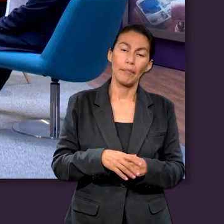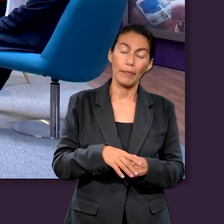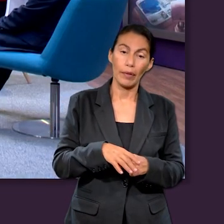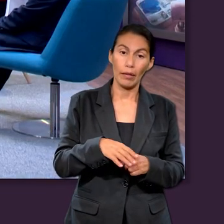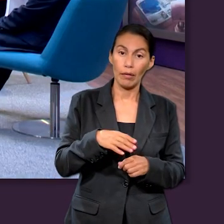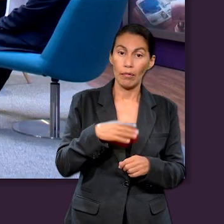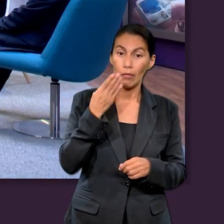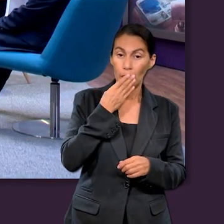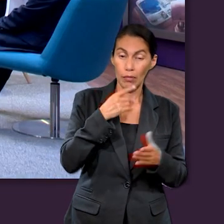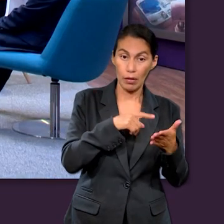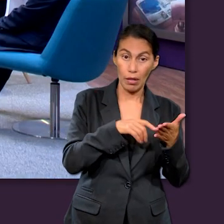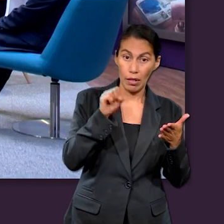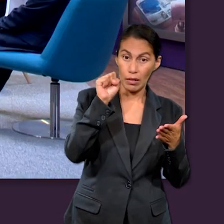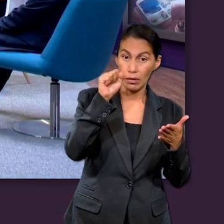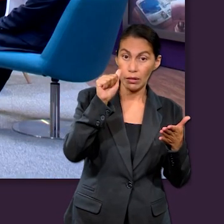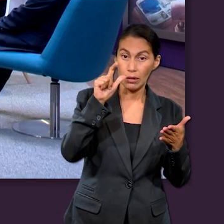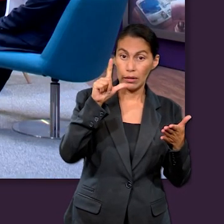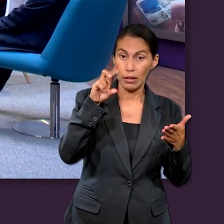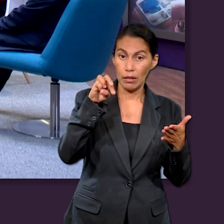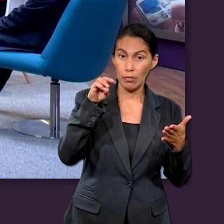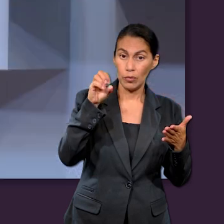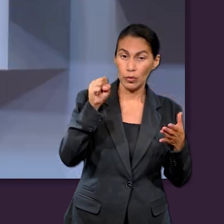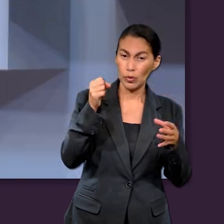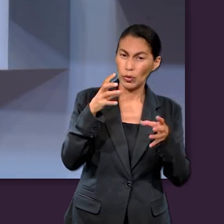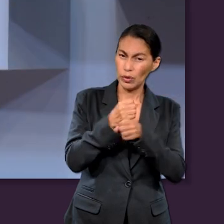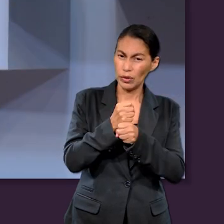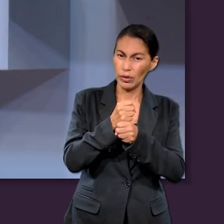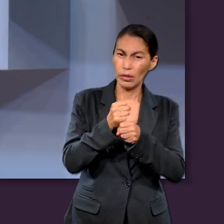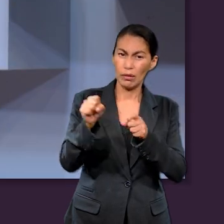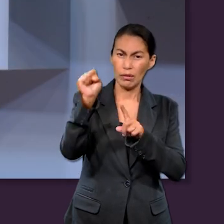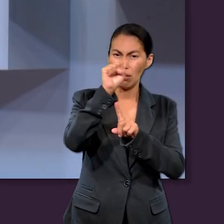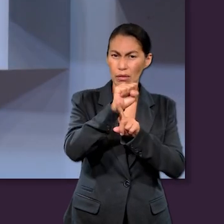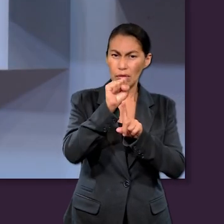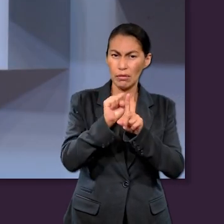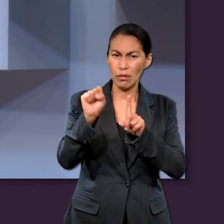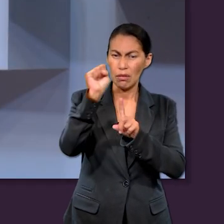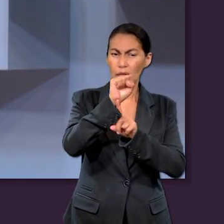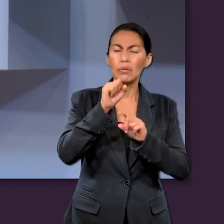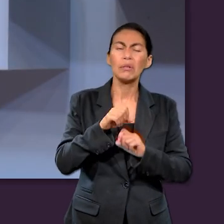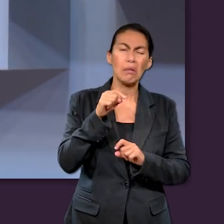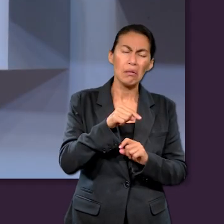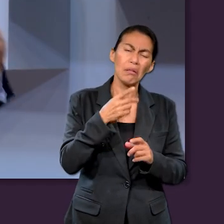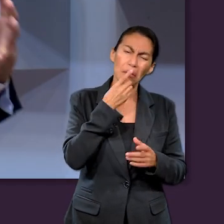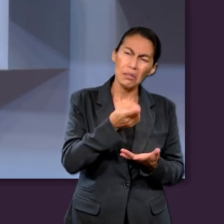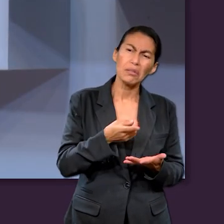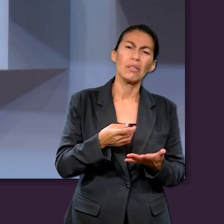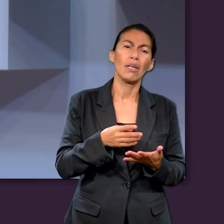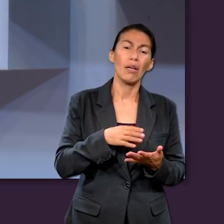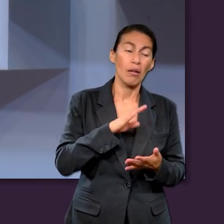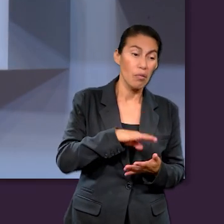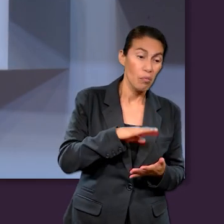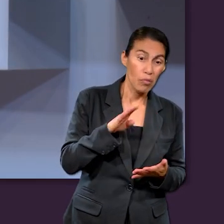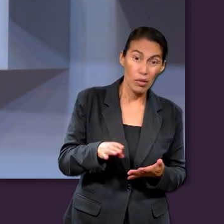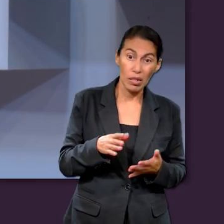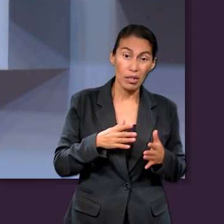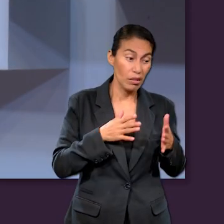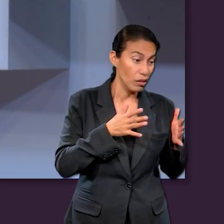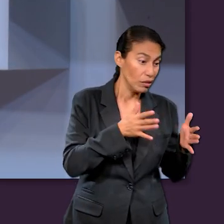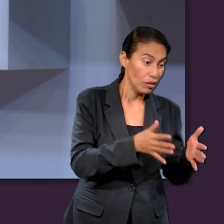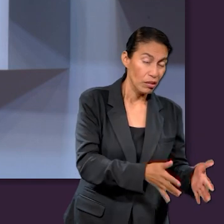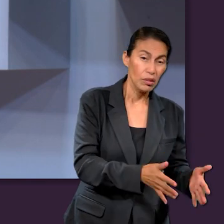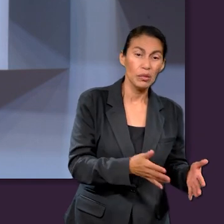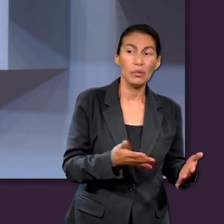poder de Dios. En particular, en el libro de los Salmos existen muchas menciones de